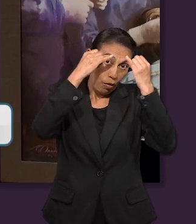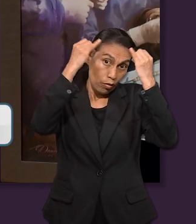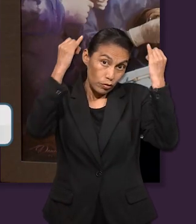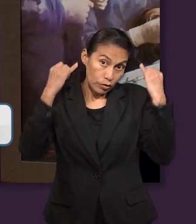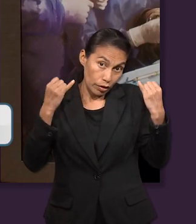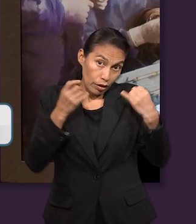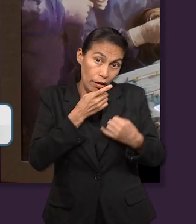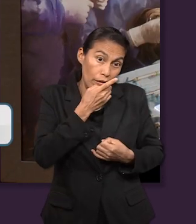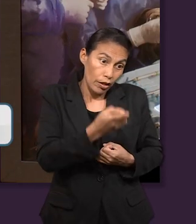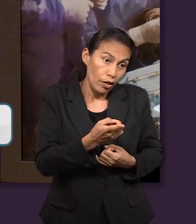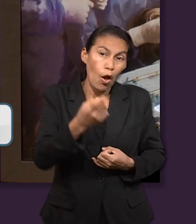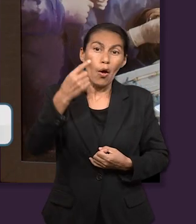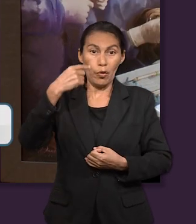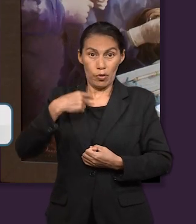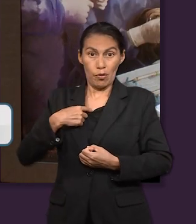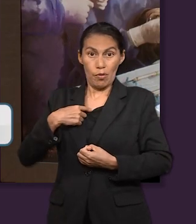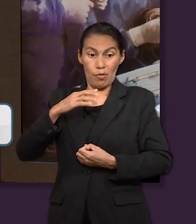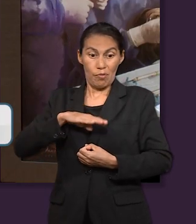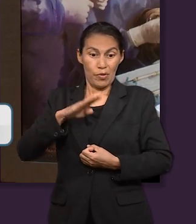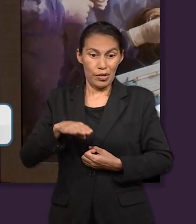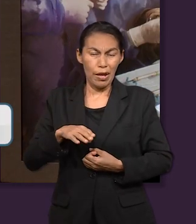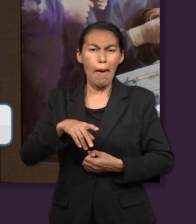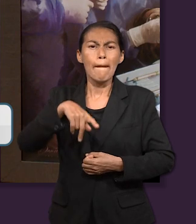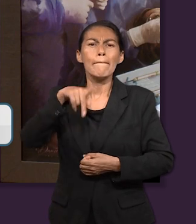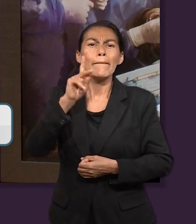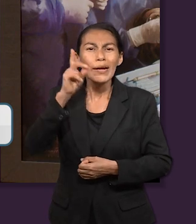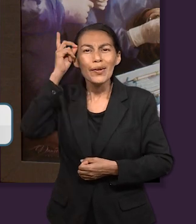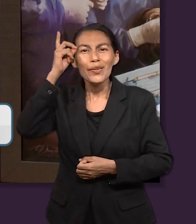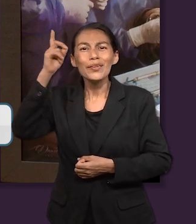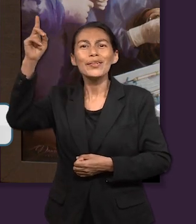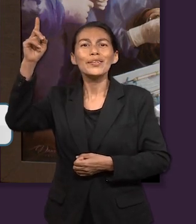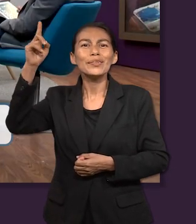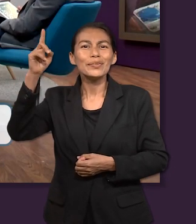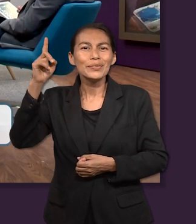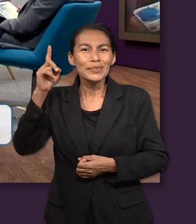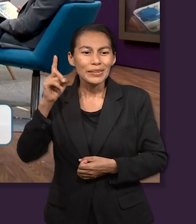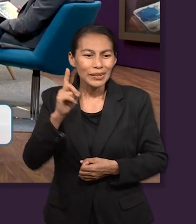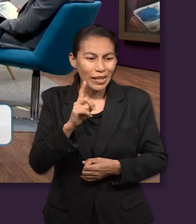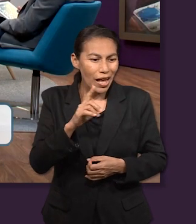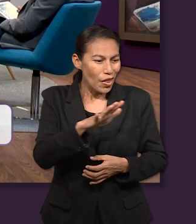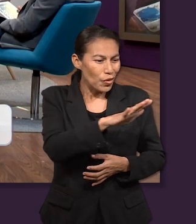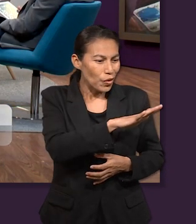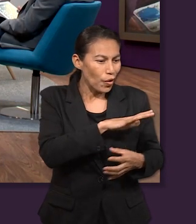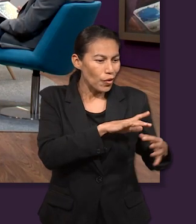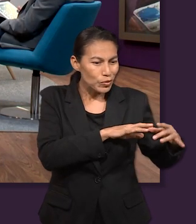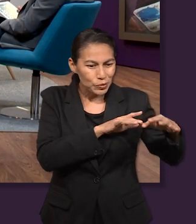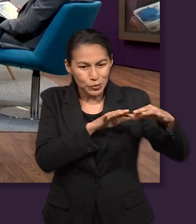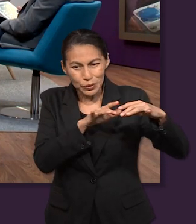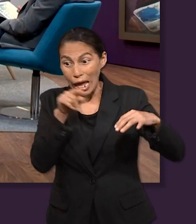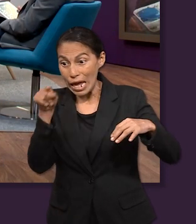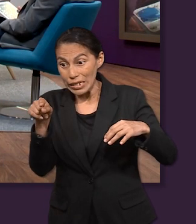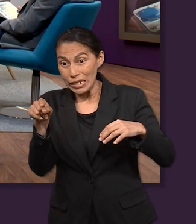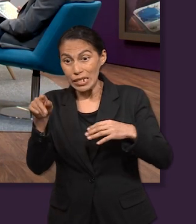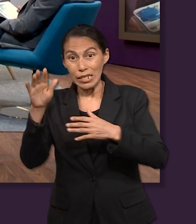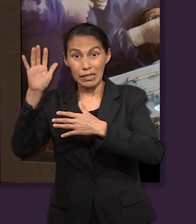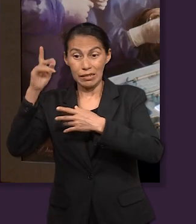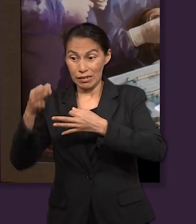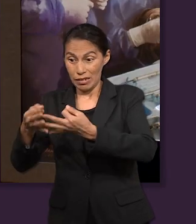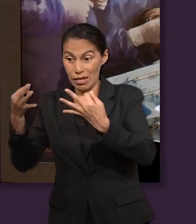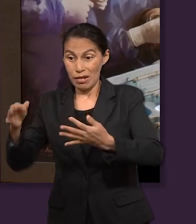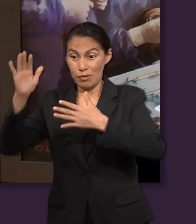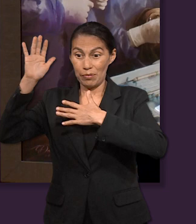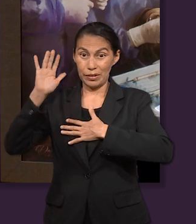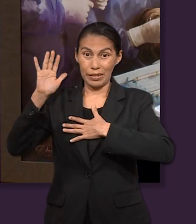dijo a sus hermanos, yo voy a morir, pero Dios ciertamente os visitará y os hará subir de esta tierra